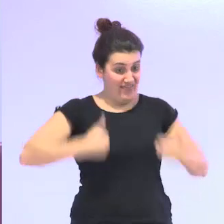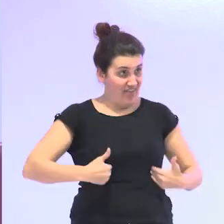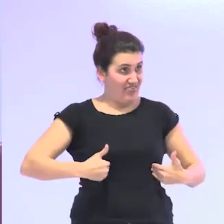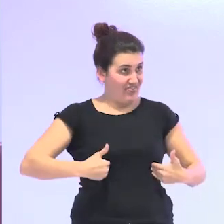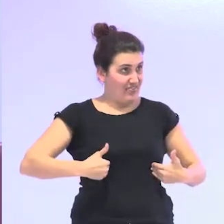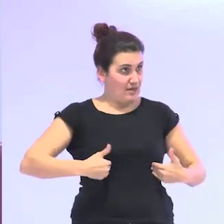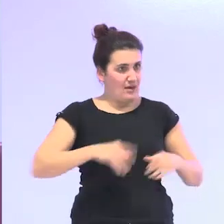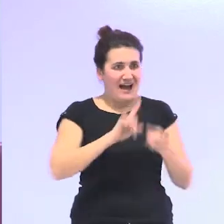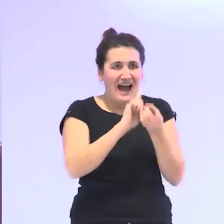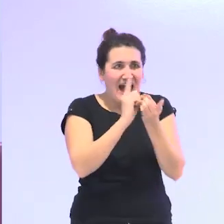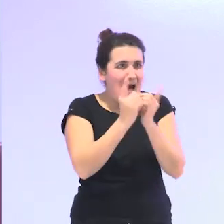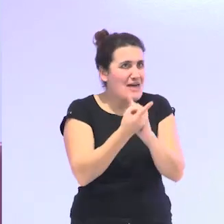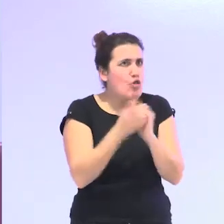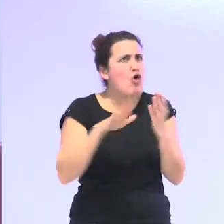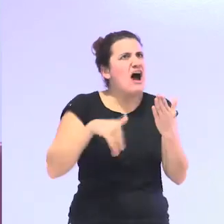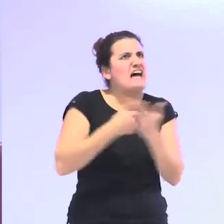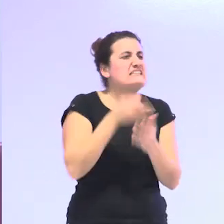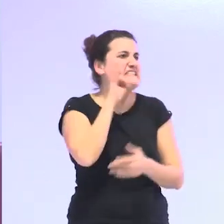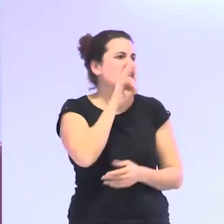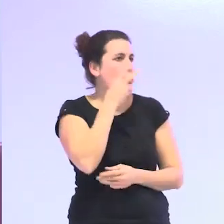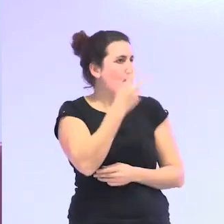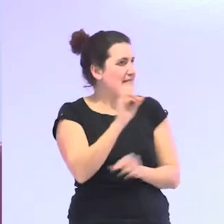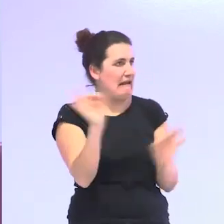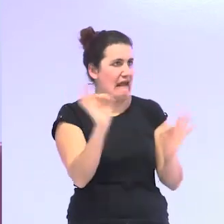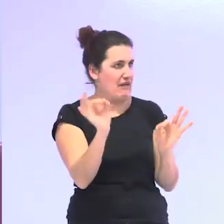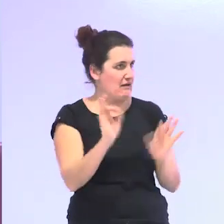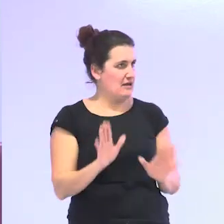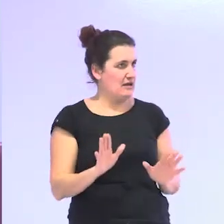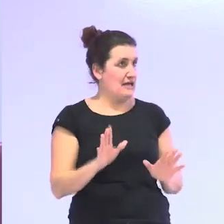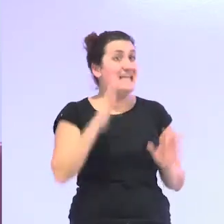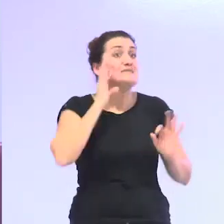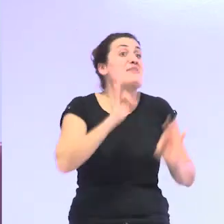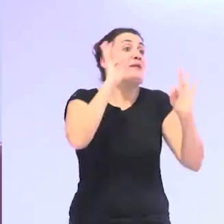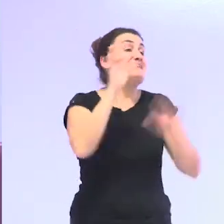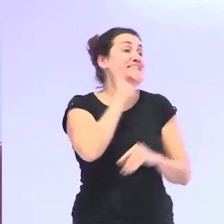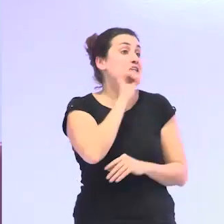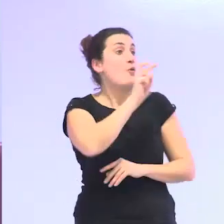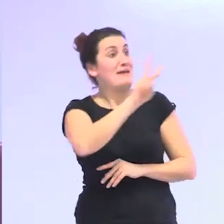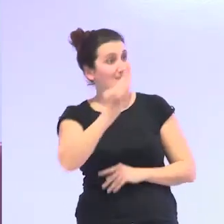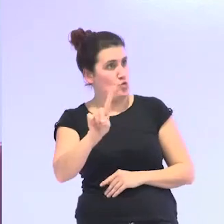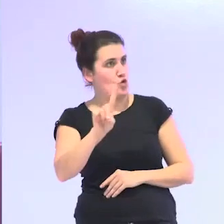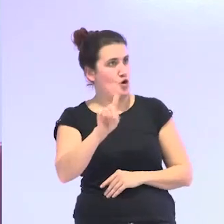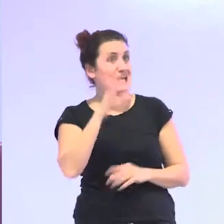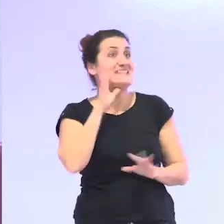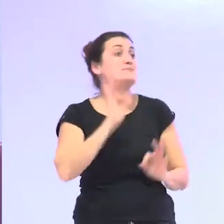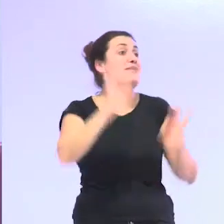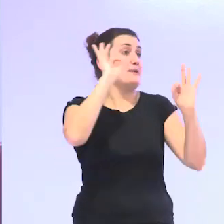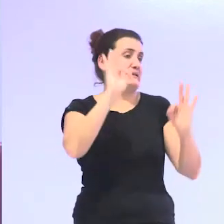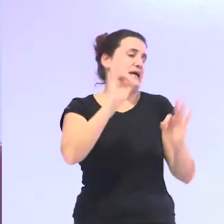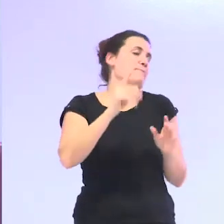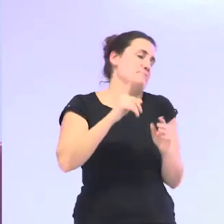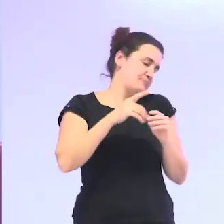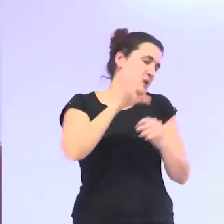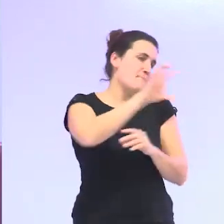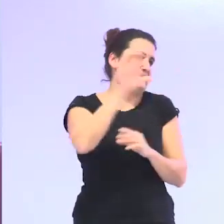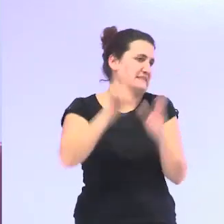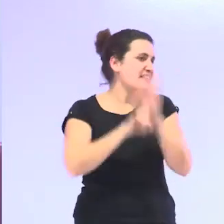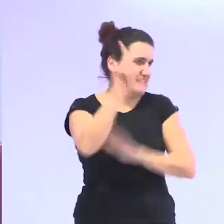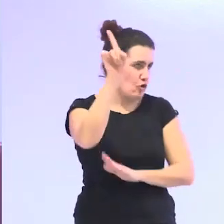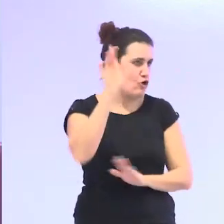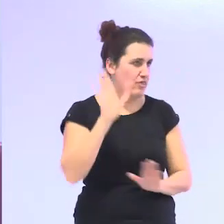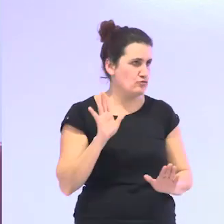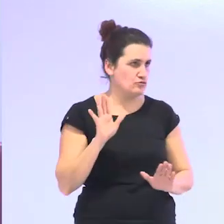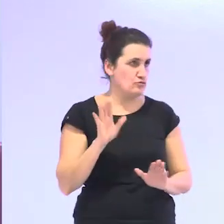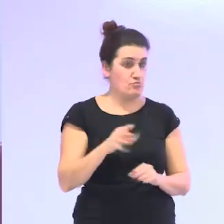no ha cambiado prácticamente hasta el siglo XX y especialmente en el siglo XXI y especialmente en los países más desarrollados por lo tanto